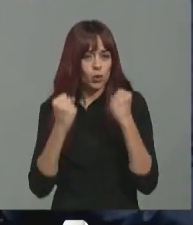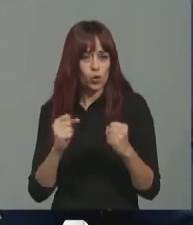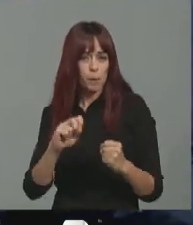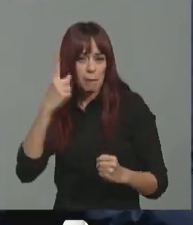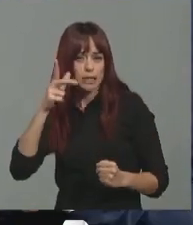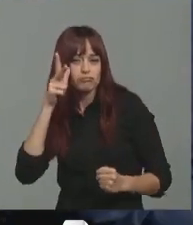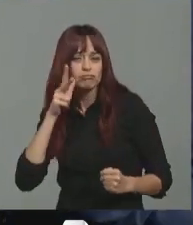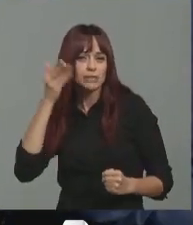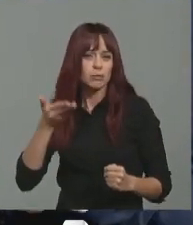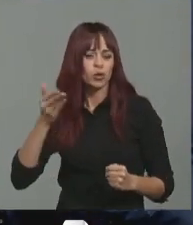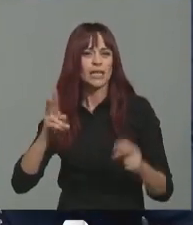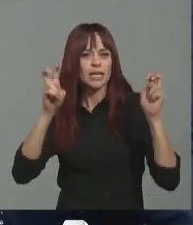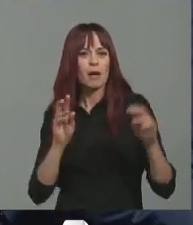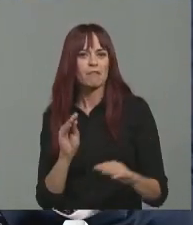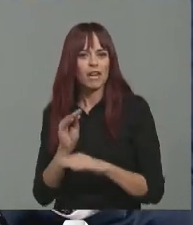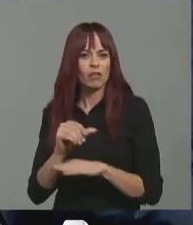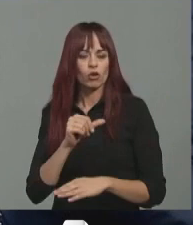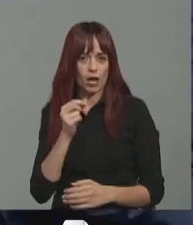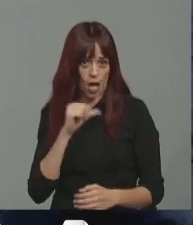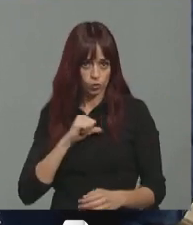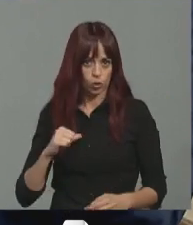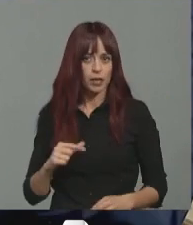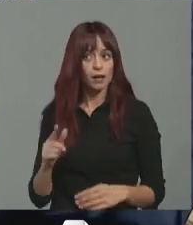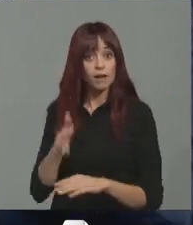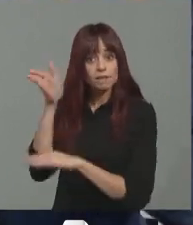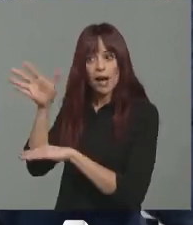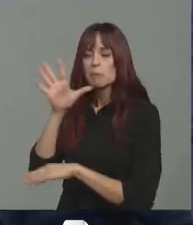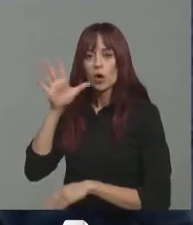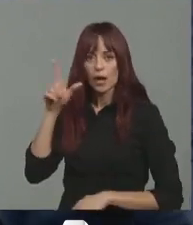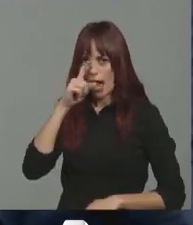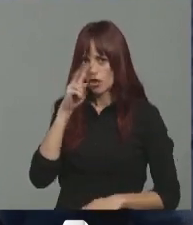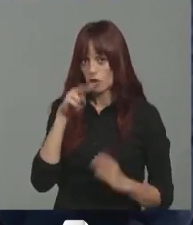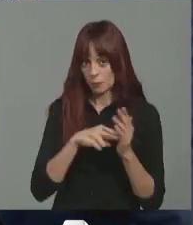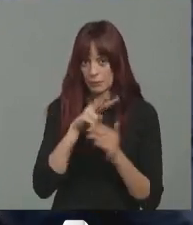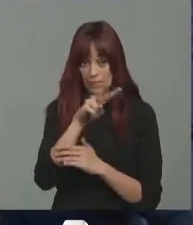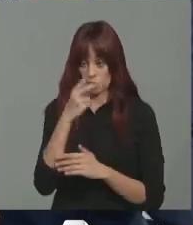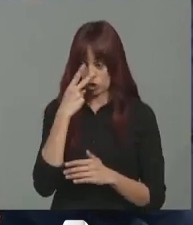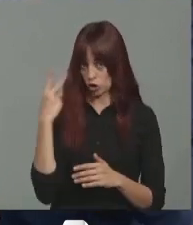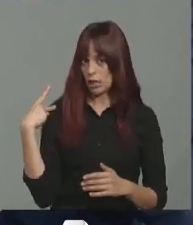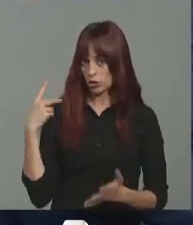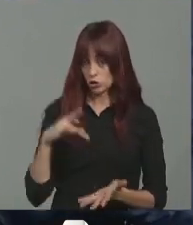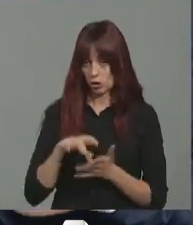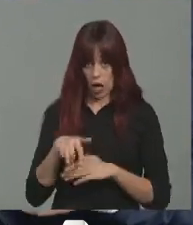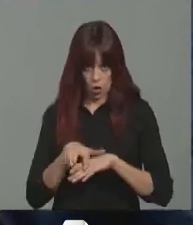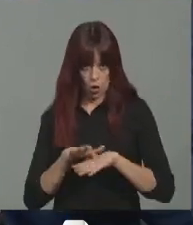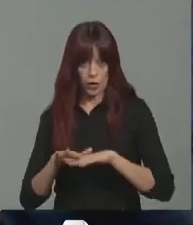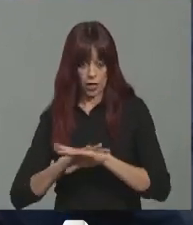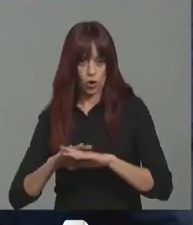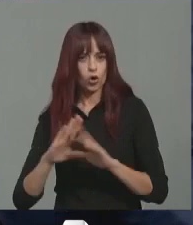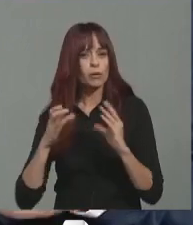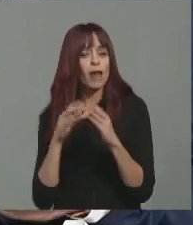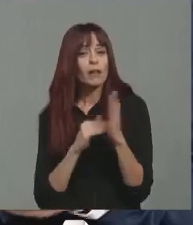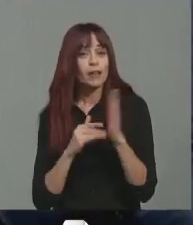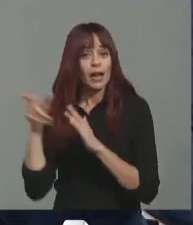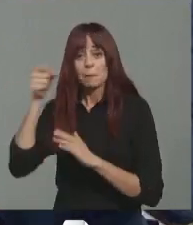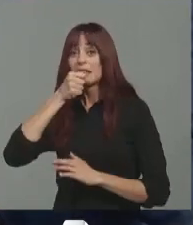país en financiación autonómica. Y acudimos a ellos porque precisamente en el año 2022, hace dos años gobernando en la comunidad valenciana el